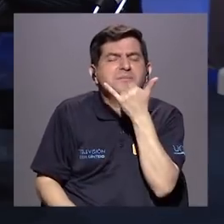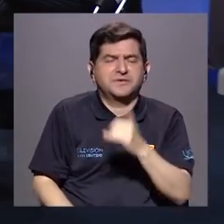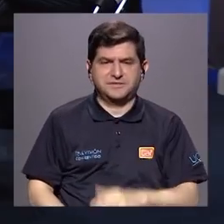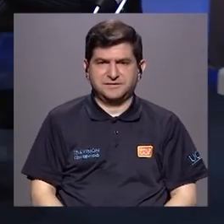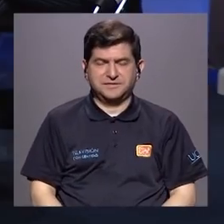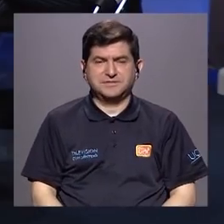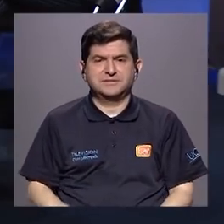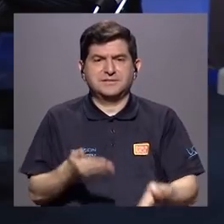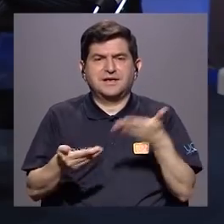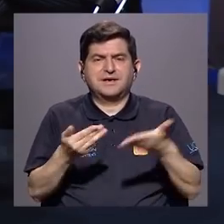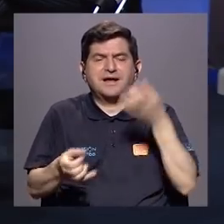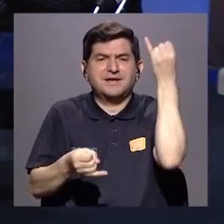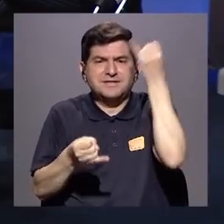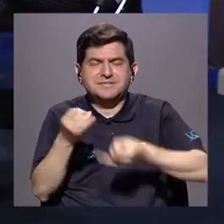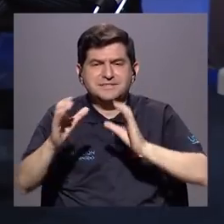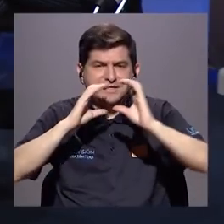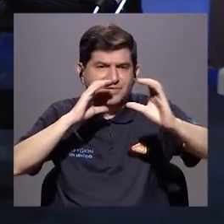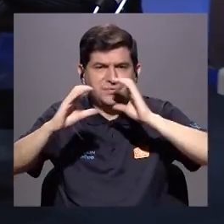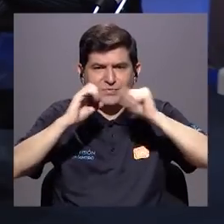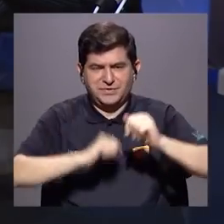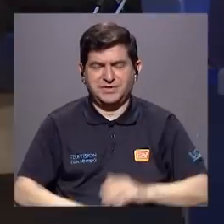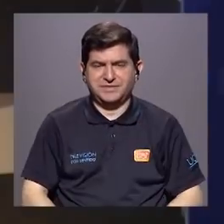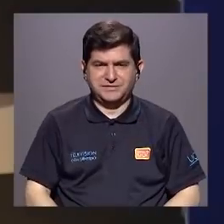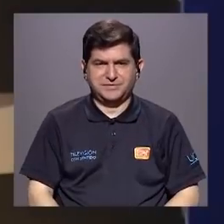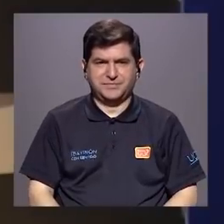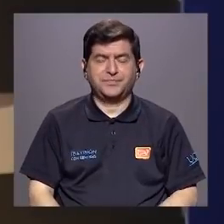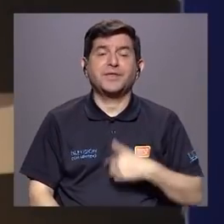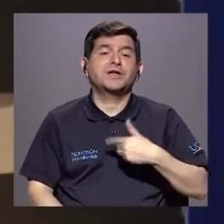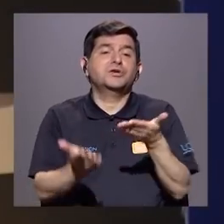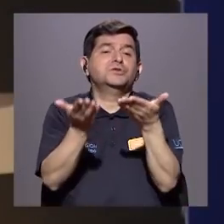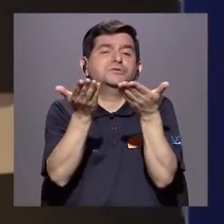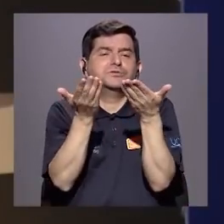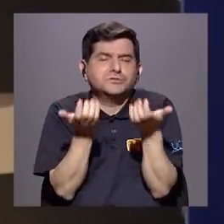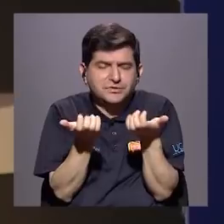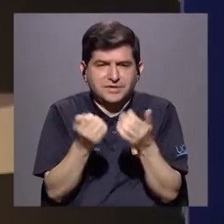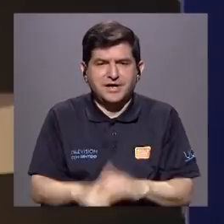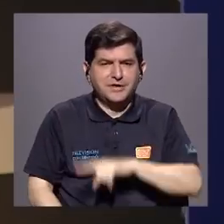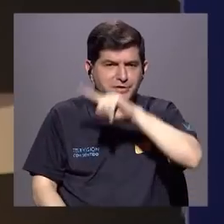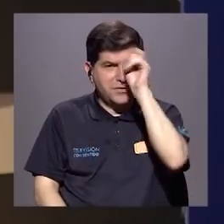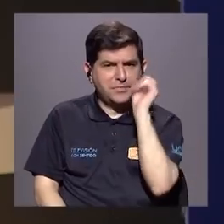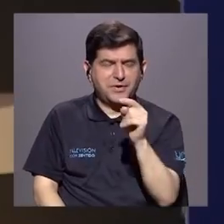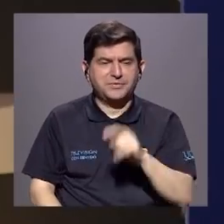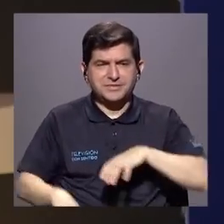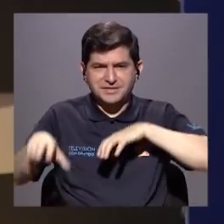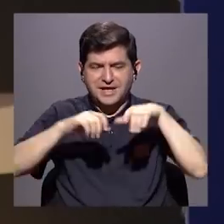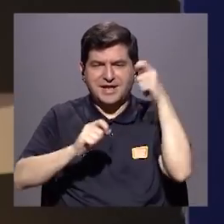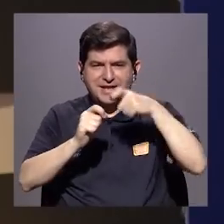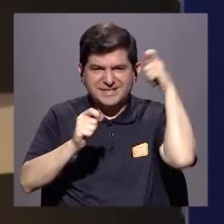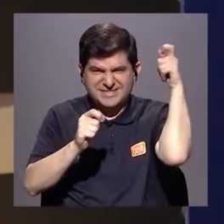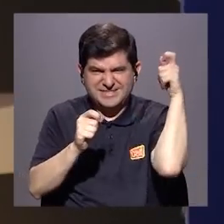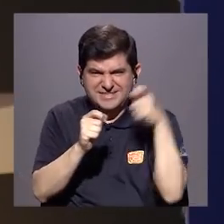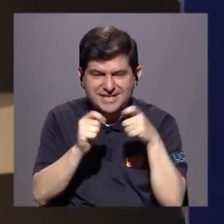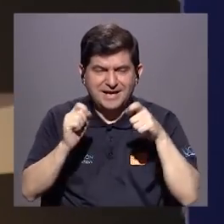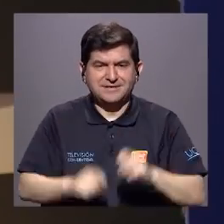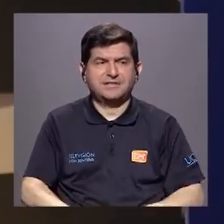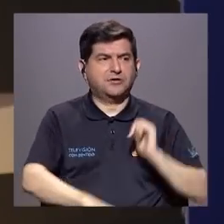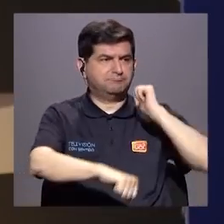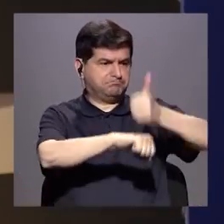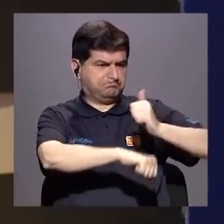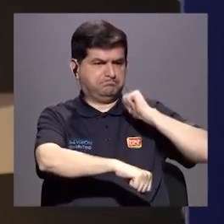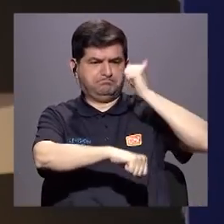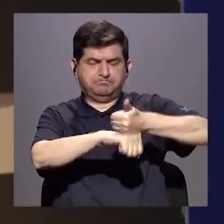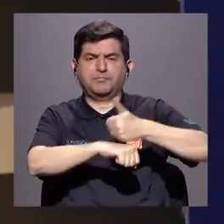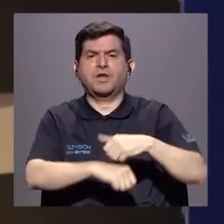en ese proceso. Estamos casi finalizando esta conversación y para ello quisiera preguntarle por acciones muy concretas que puedan